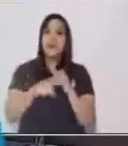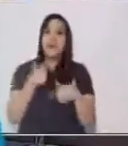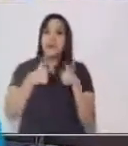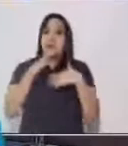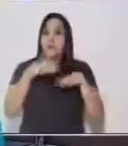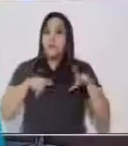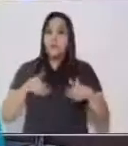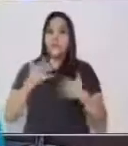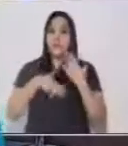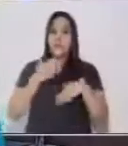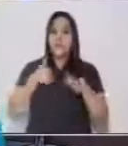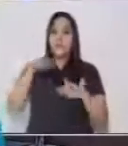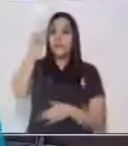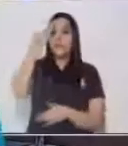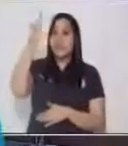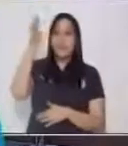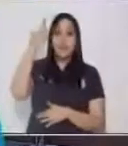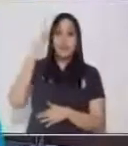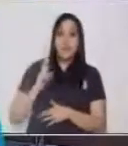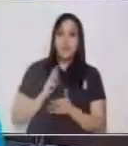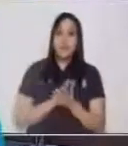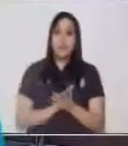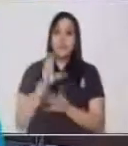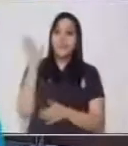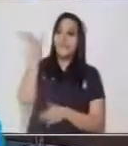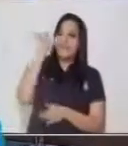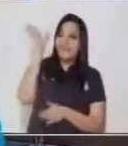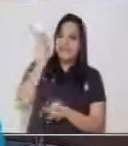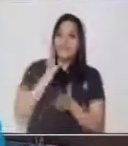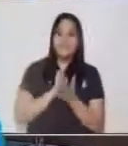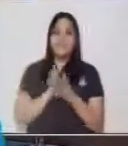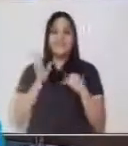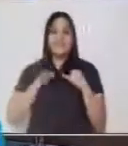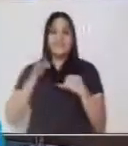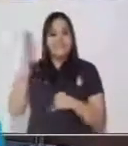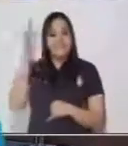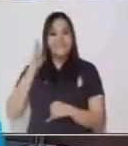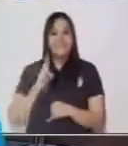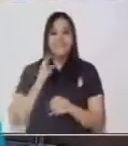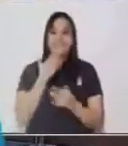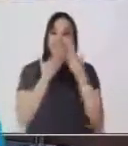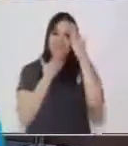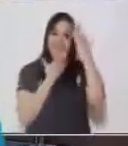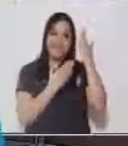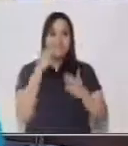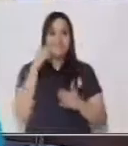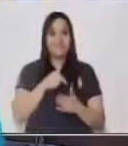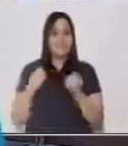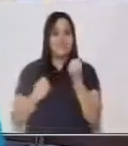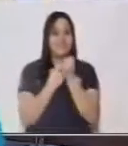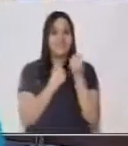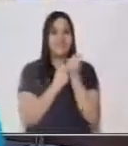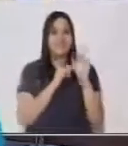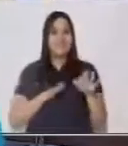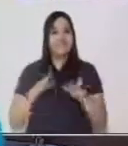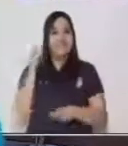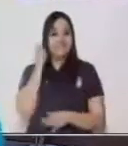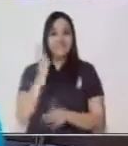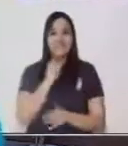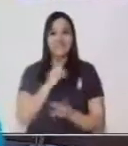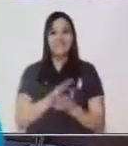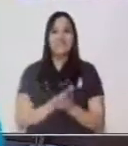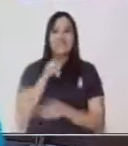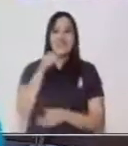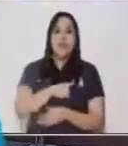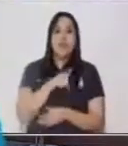nos acompaña Lourdes. Vamos a saludarla. Mucho gusto Lourdes, gracias por participar en este espacio educativo. Así que vamos a empezar el día de